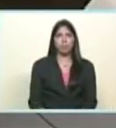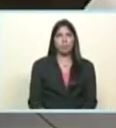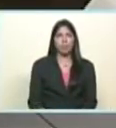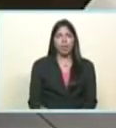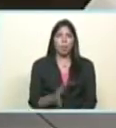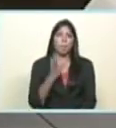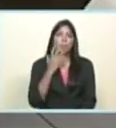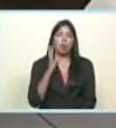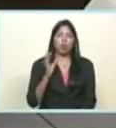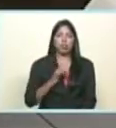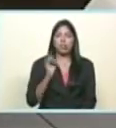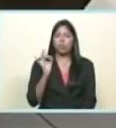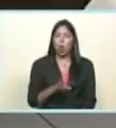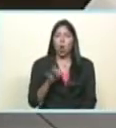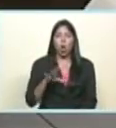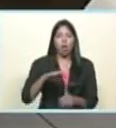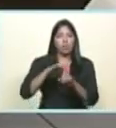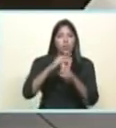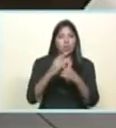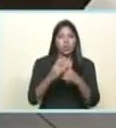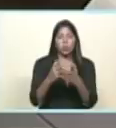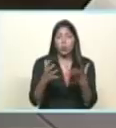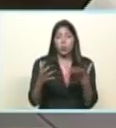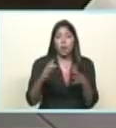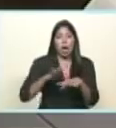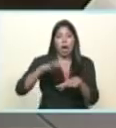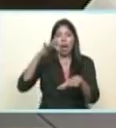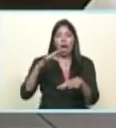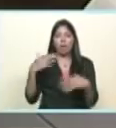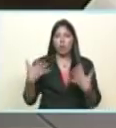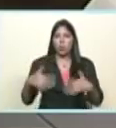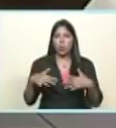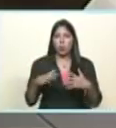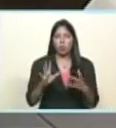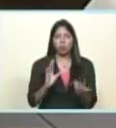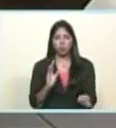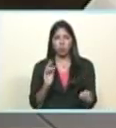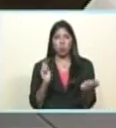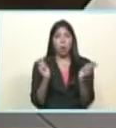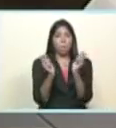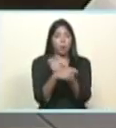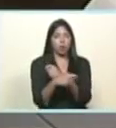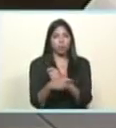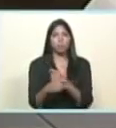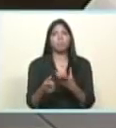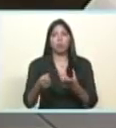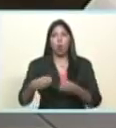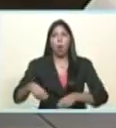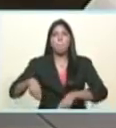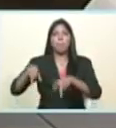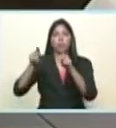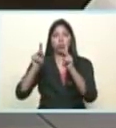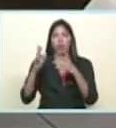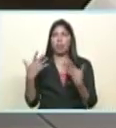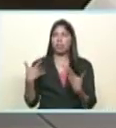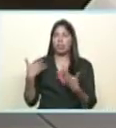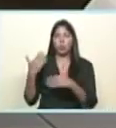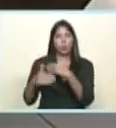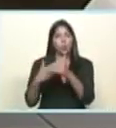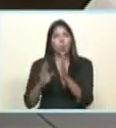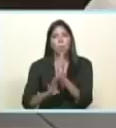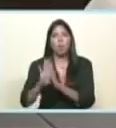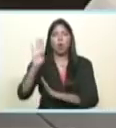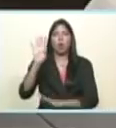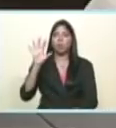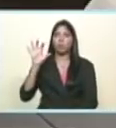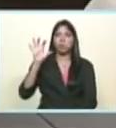dolorosas circunstancias, las más adversas circunstancias, convertirlas en una oportunidad para el avance de